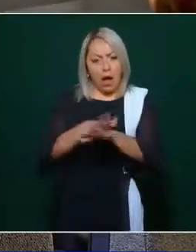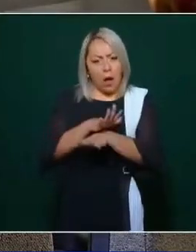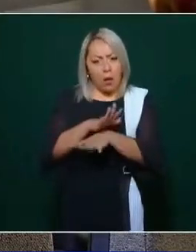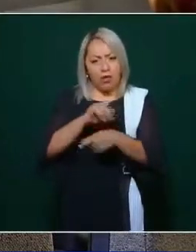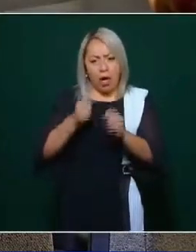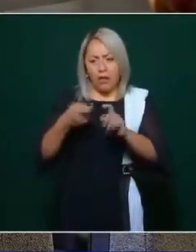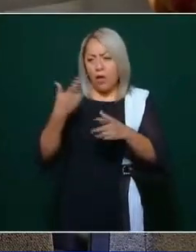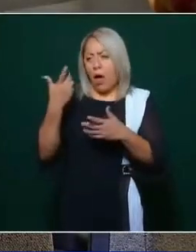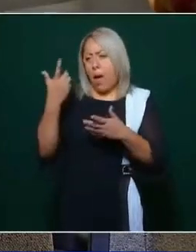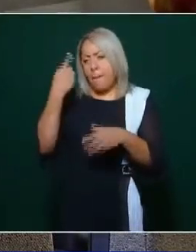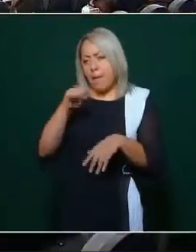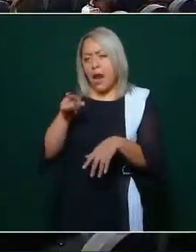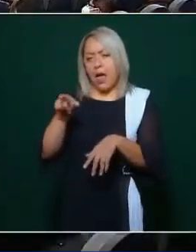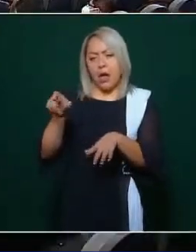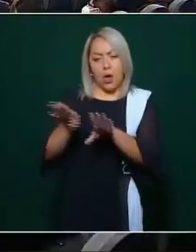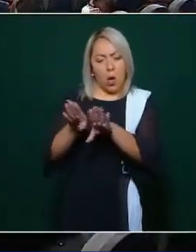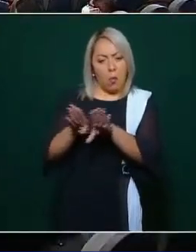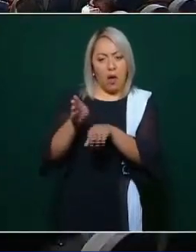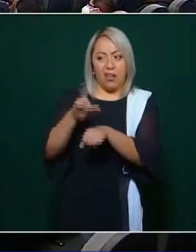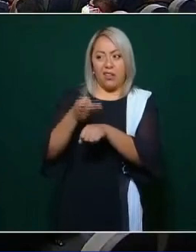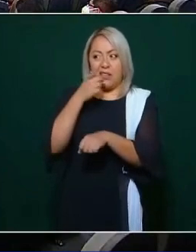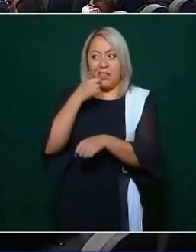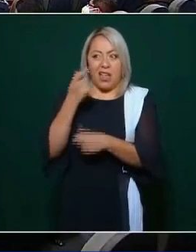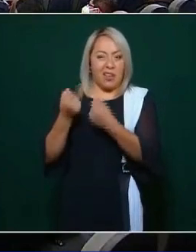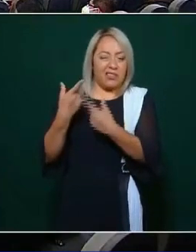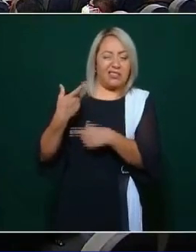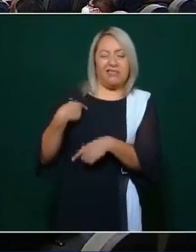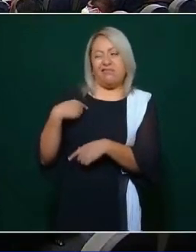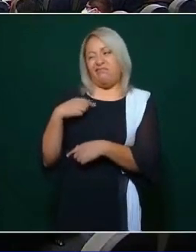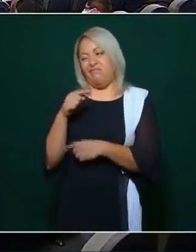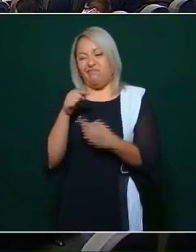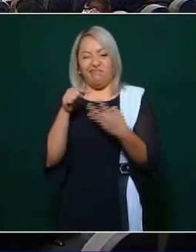el menos peor. Eso sería todo, presidente. Muchas gracias. Bueno,